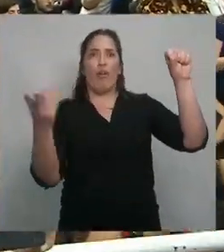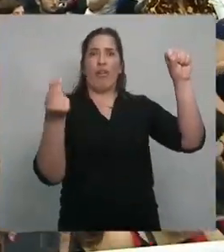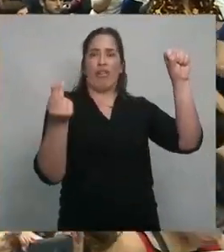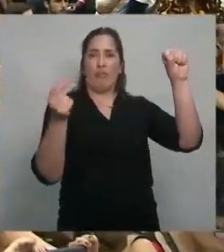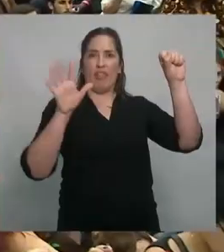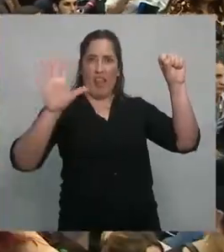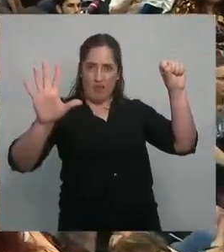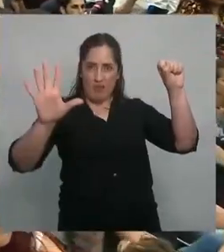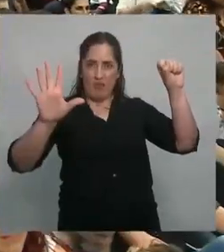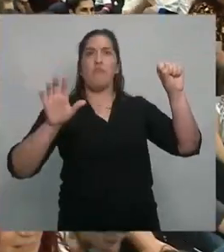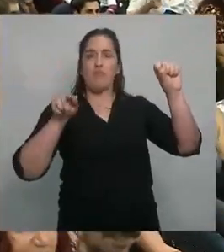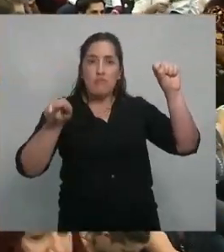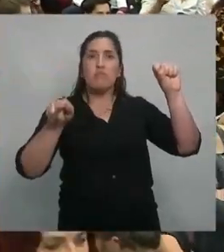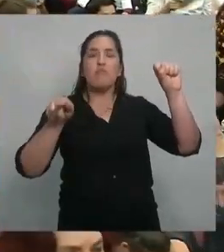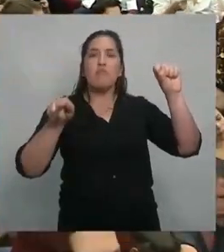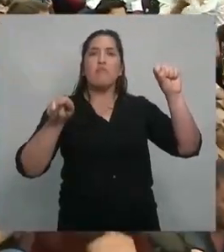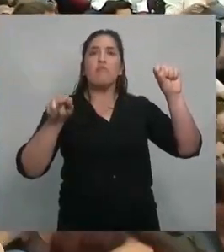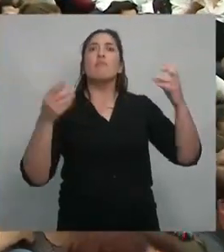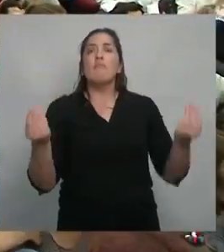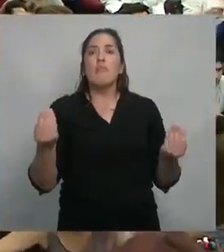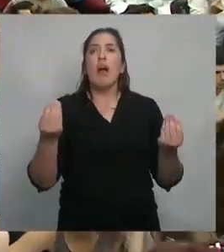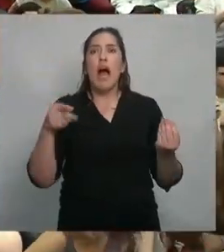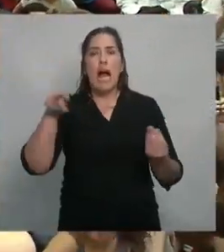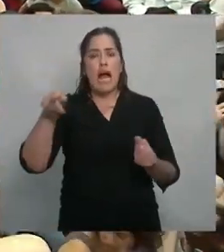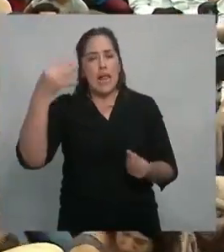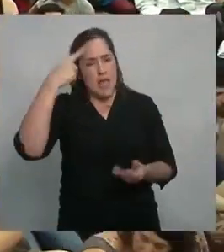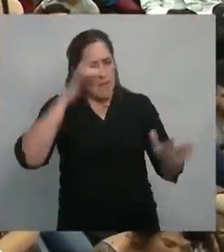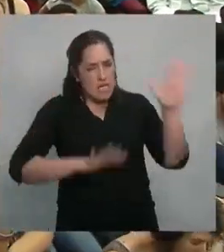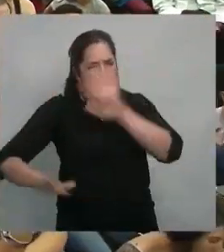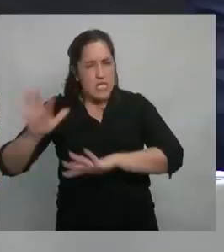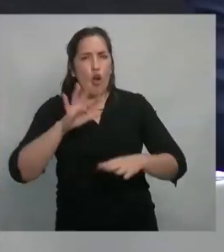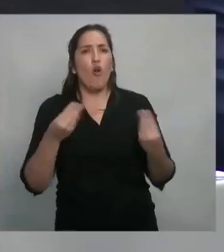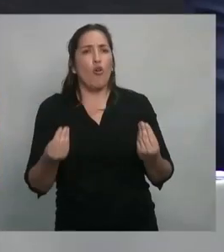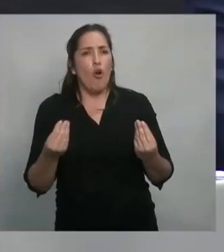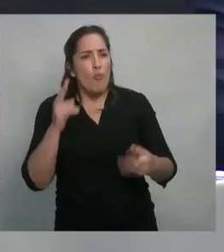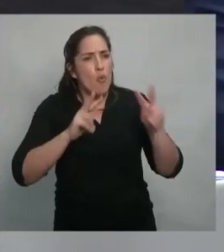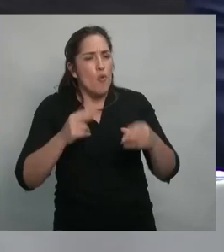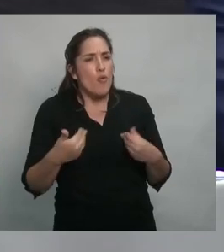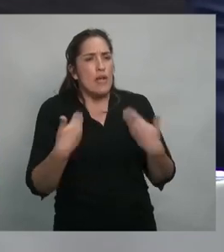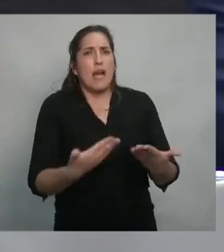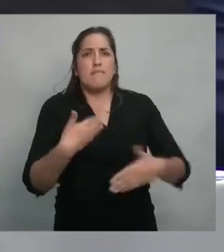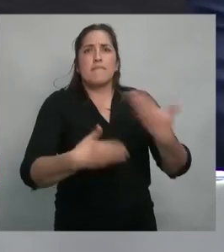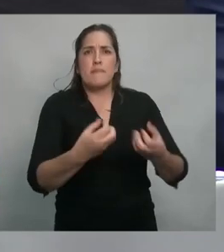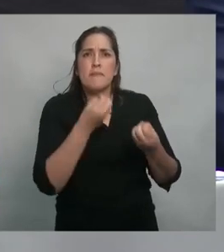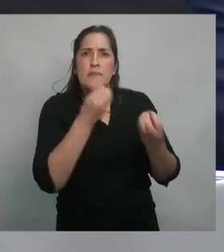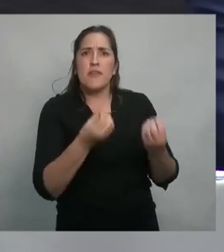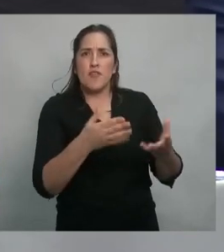capitalismo tuvo que construir el Estado de bienestar para que